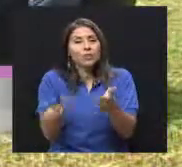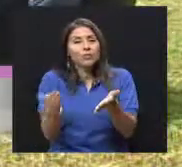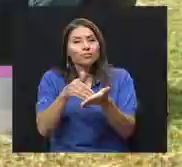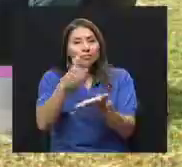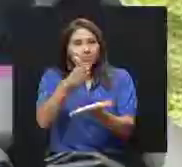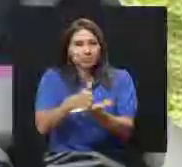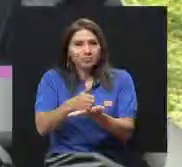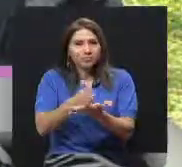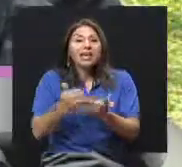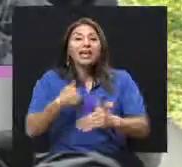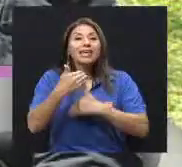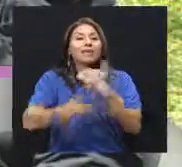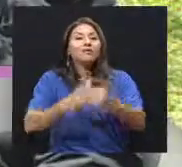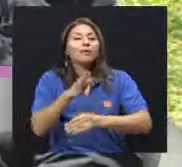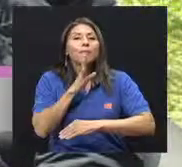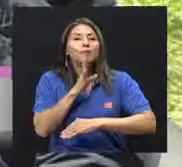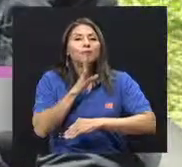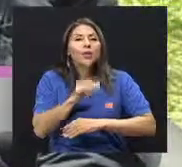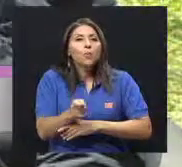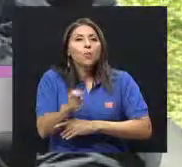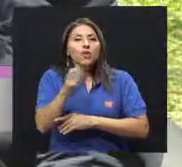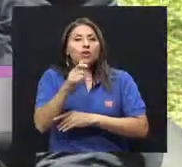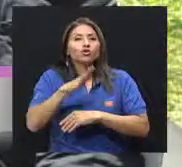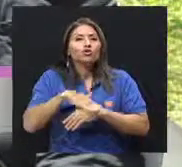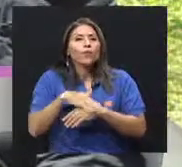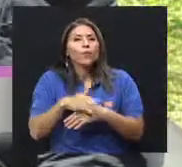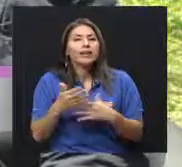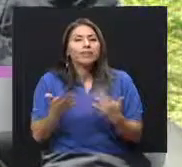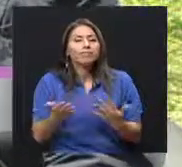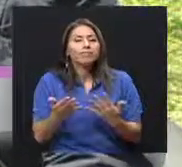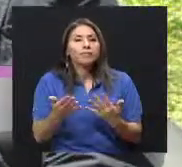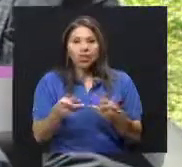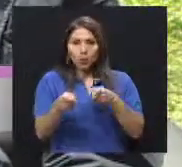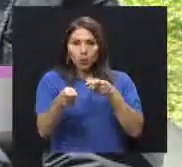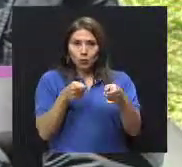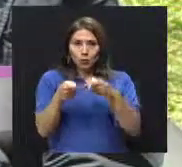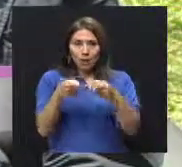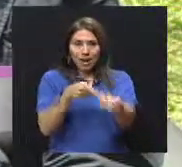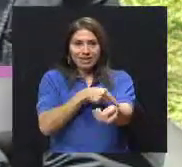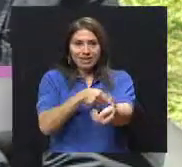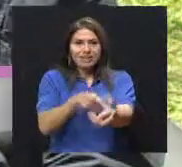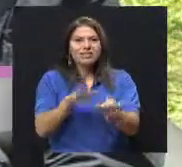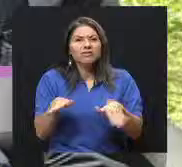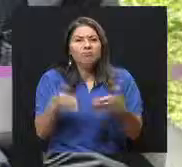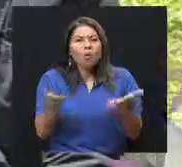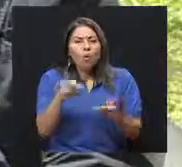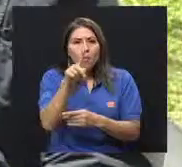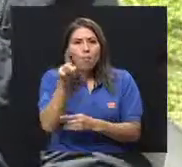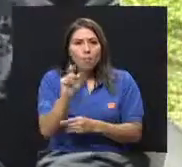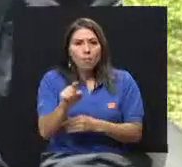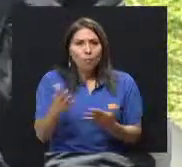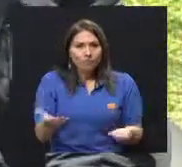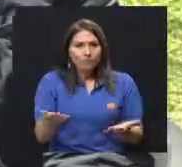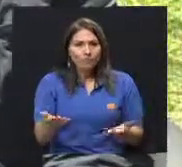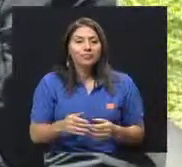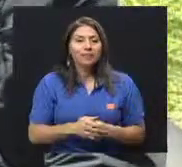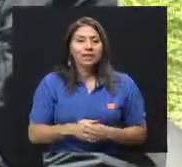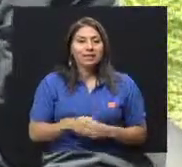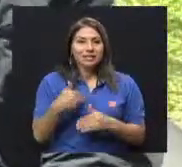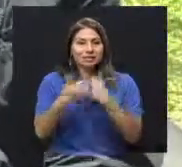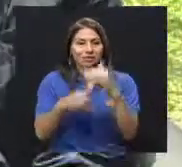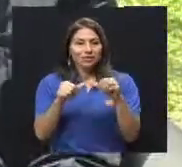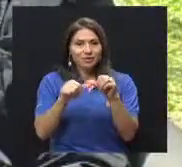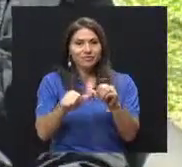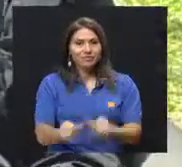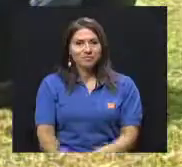a un nuevo corte y luego vamos a hablar un poquito sobre las maneras en las que podemos controlar la enfermedad específicamente o cómo se manifiesta la